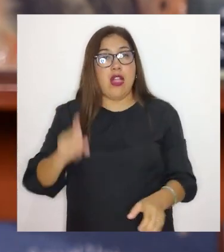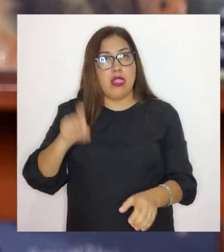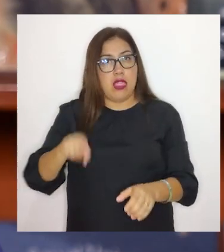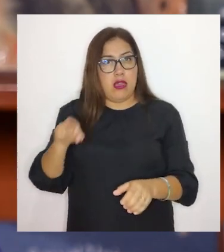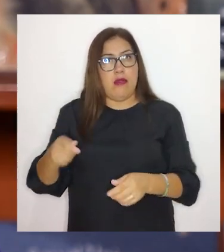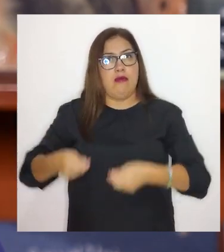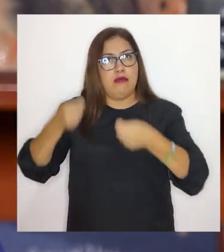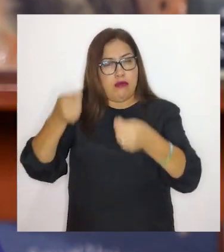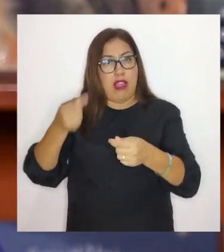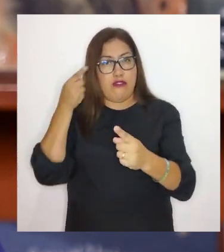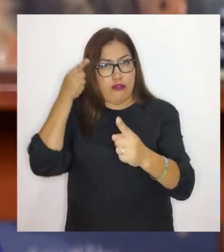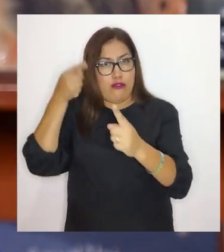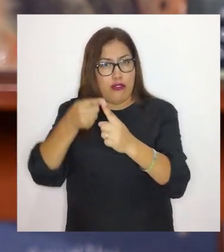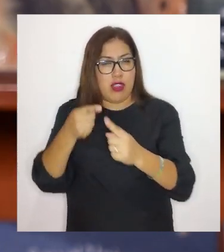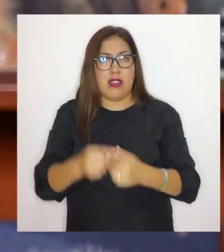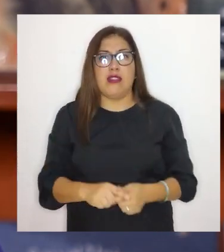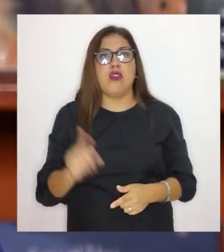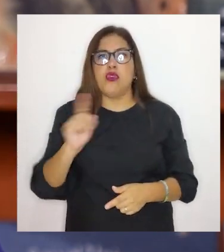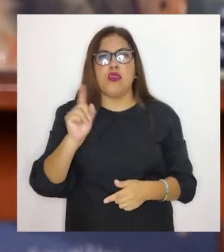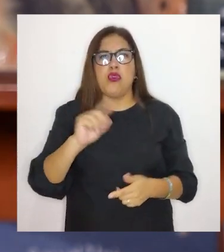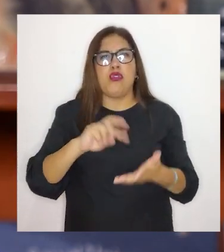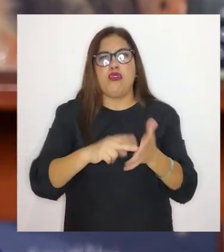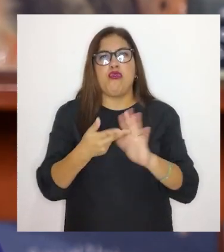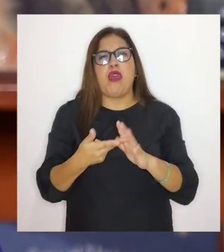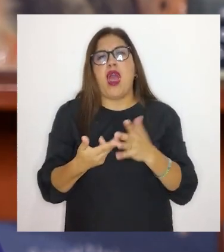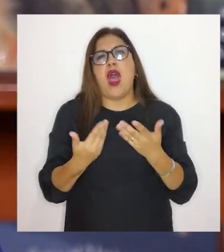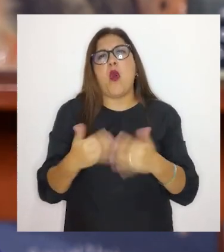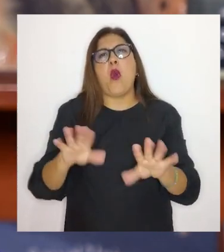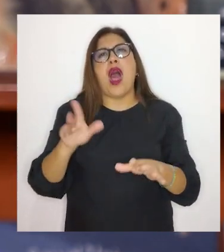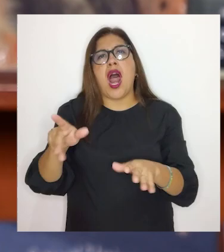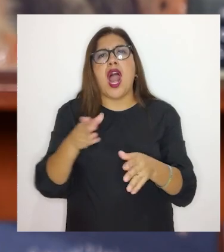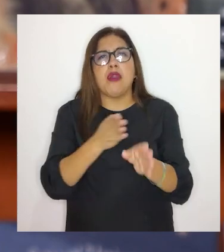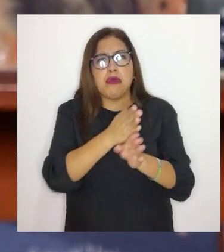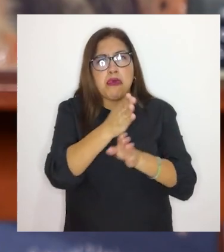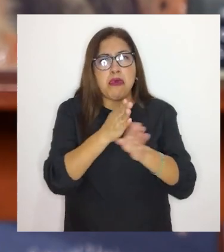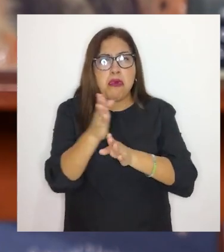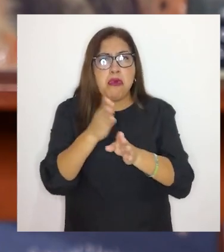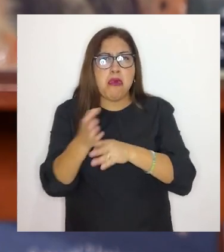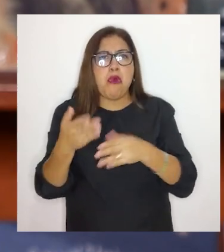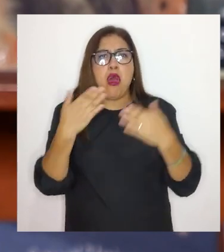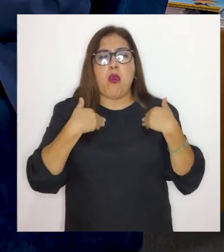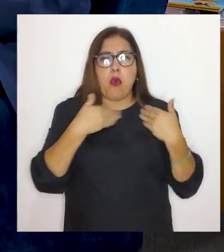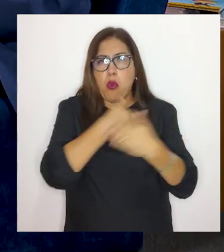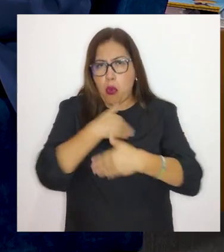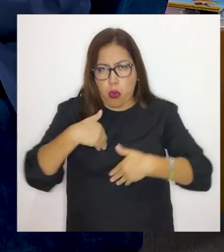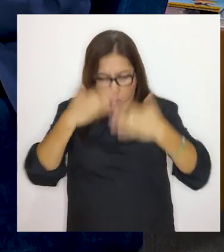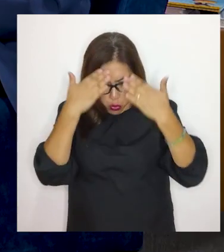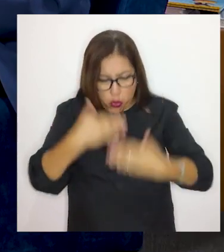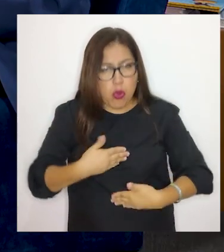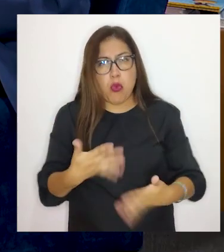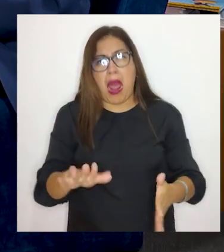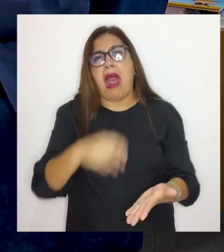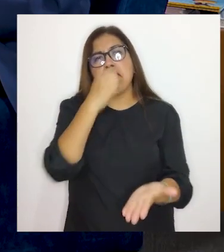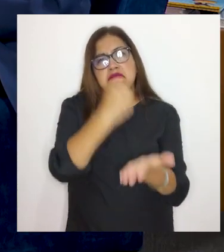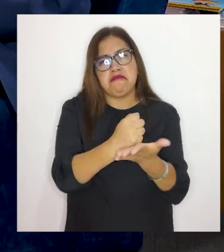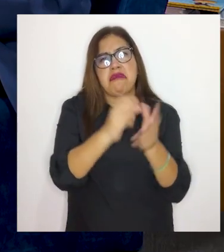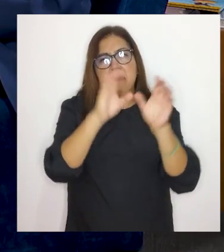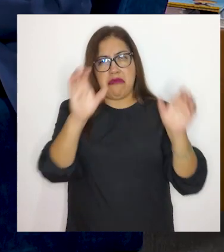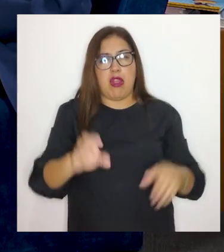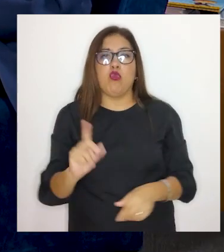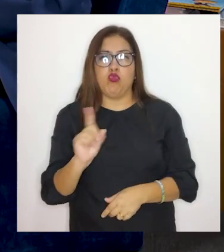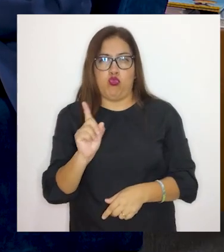para tal fin. Es decir, no todo médico de cualquier especialidad puede certificar esa condición de las personas.